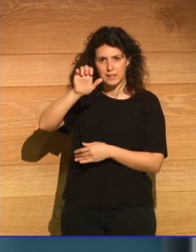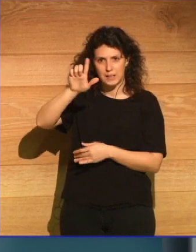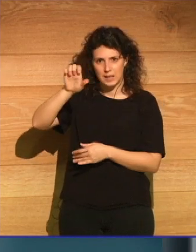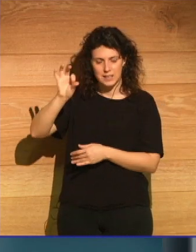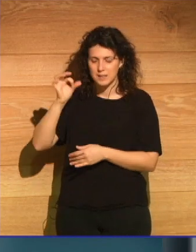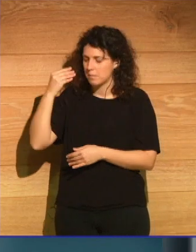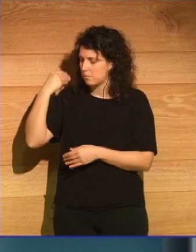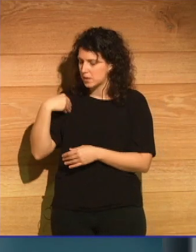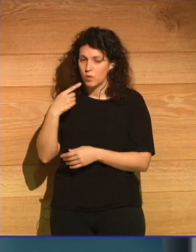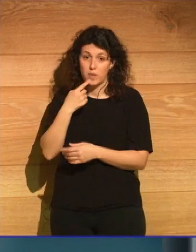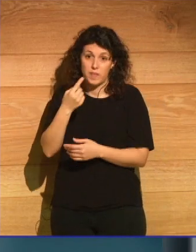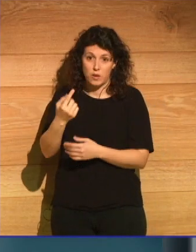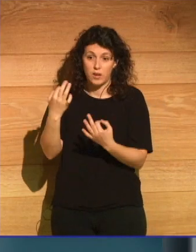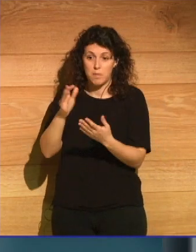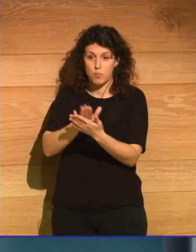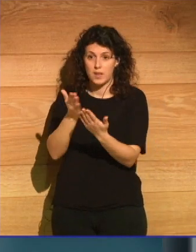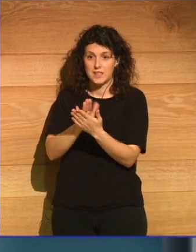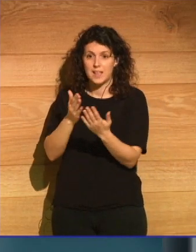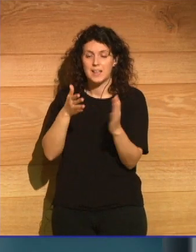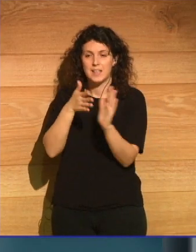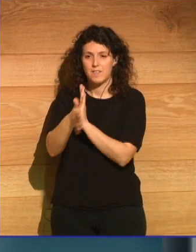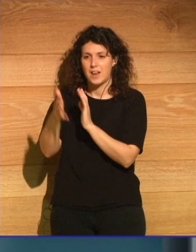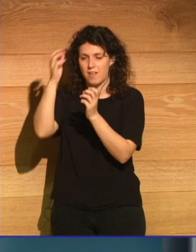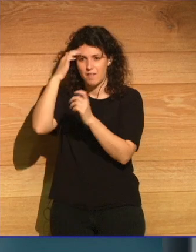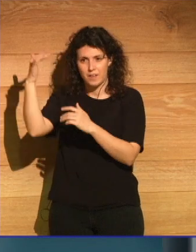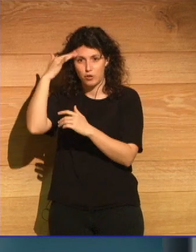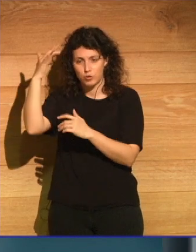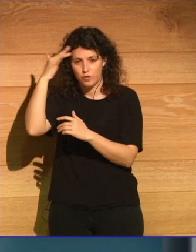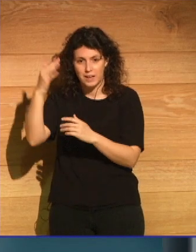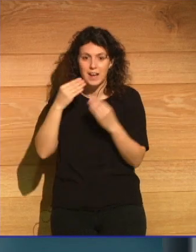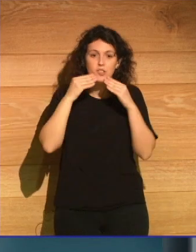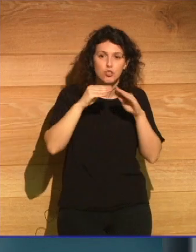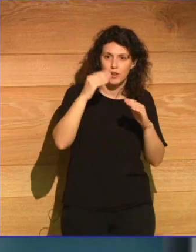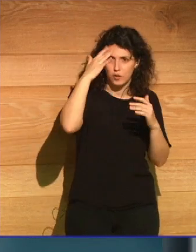Él dijo que la poesía era más filosófica que la historia.